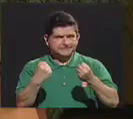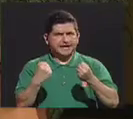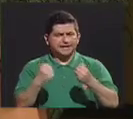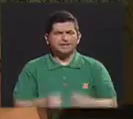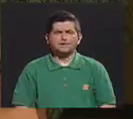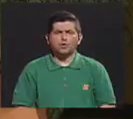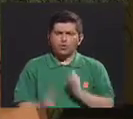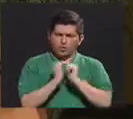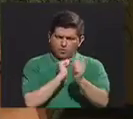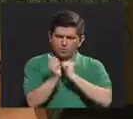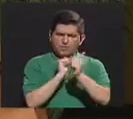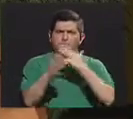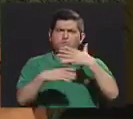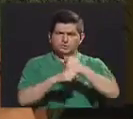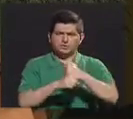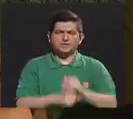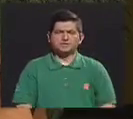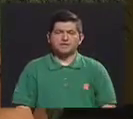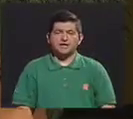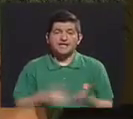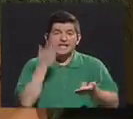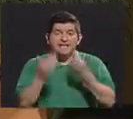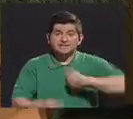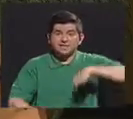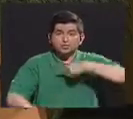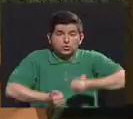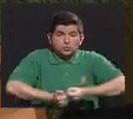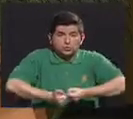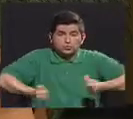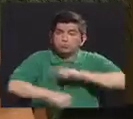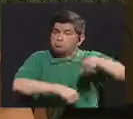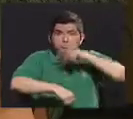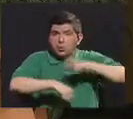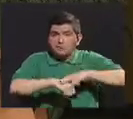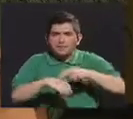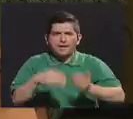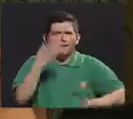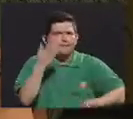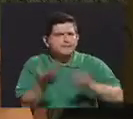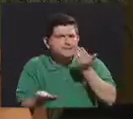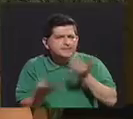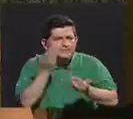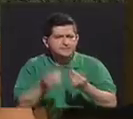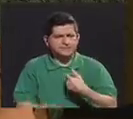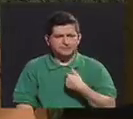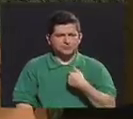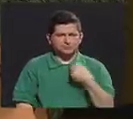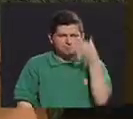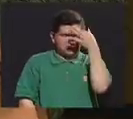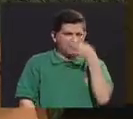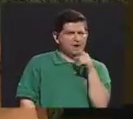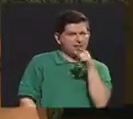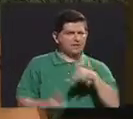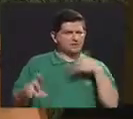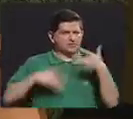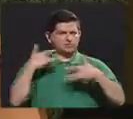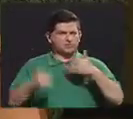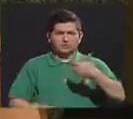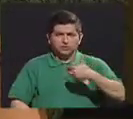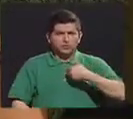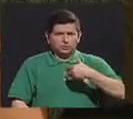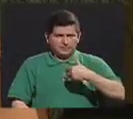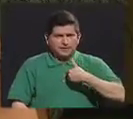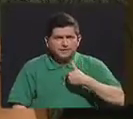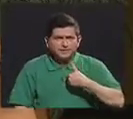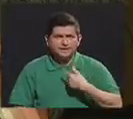ejercicio. Ya que si nos engordamos naturalmente podría darse como un síntoma de que